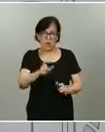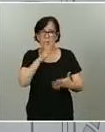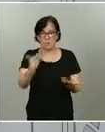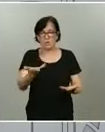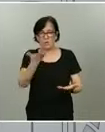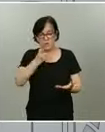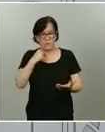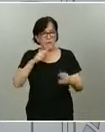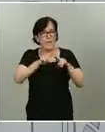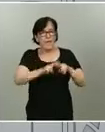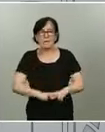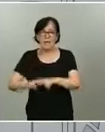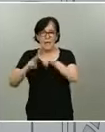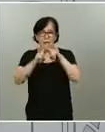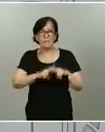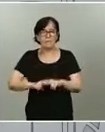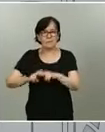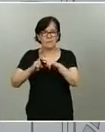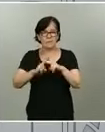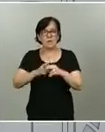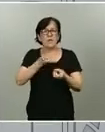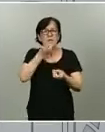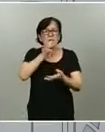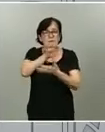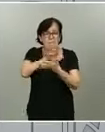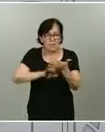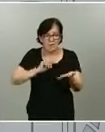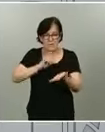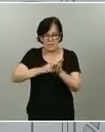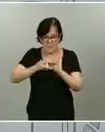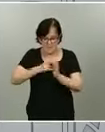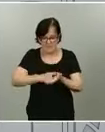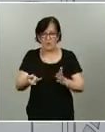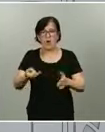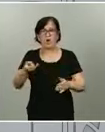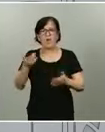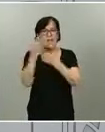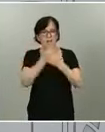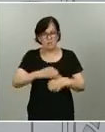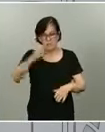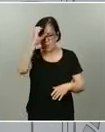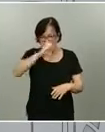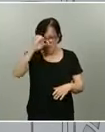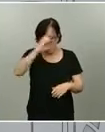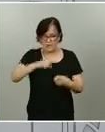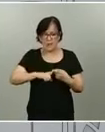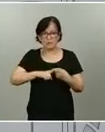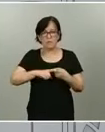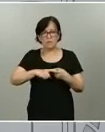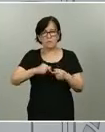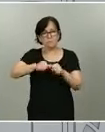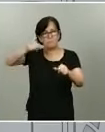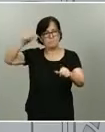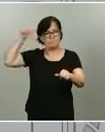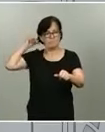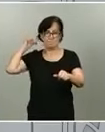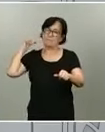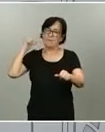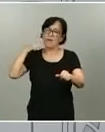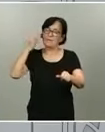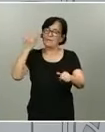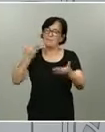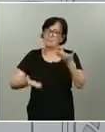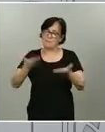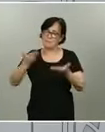informes técnicos, estudios científicos históricos, hay que valorarlos con mucha prudencia.